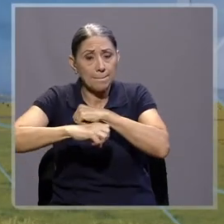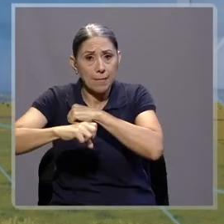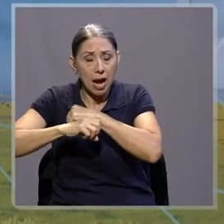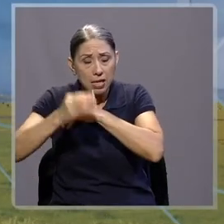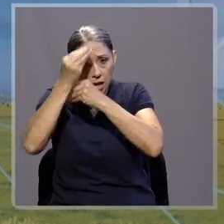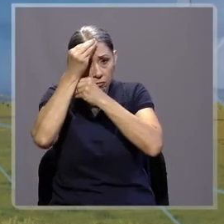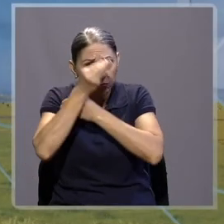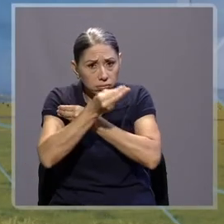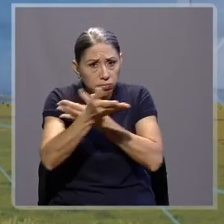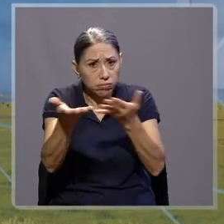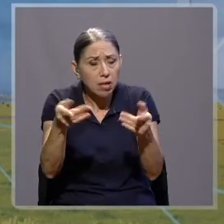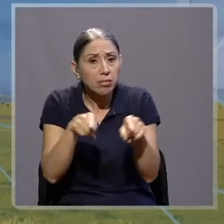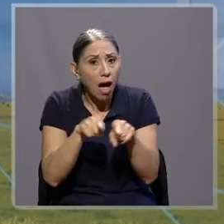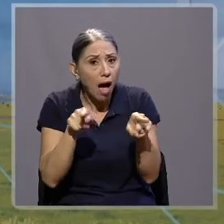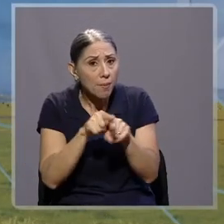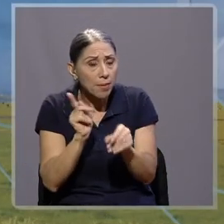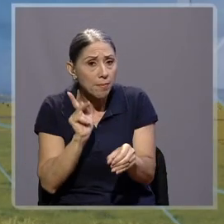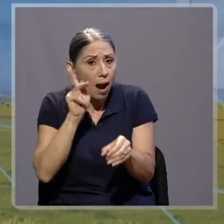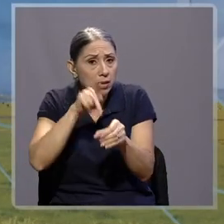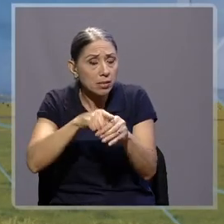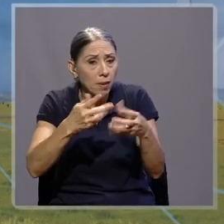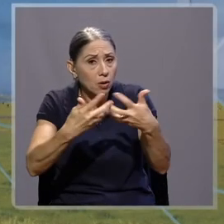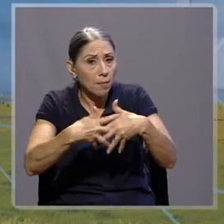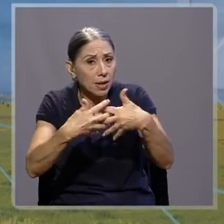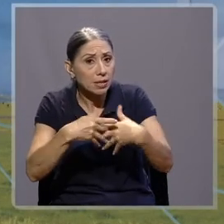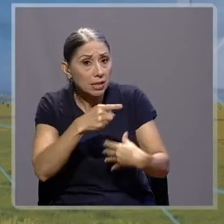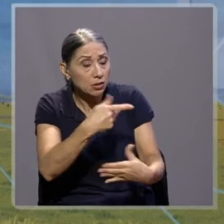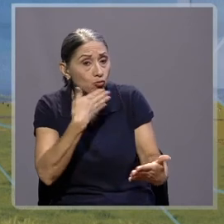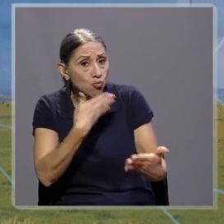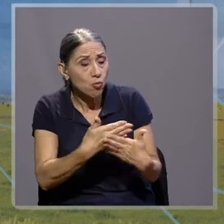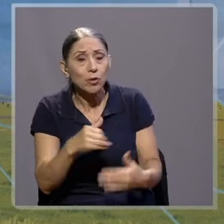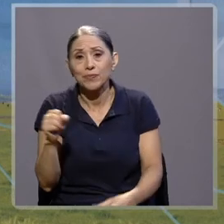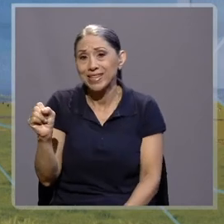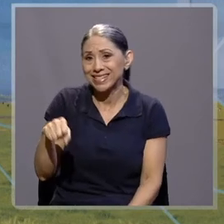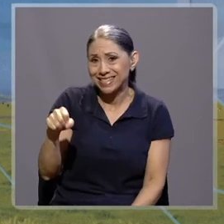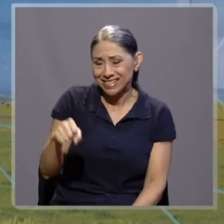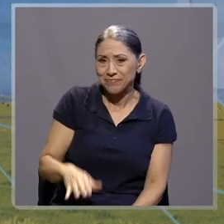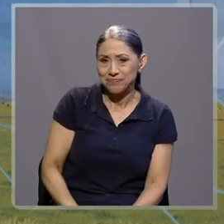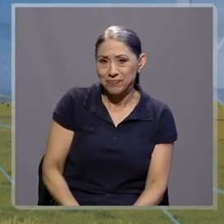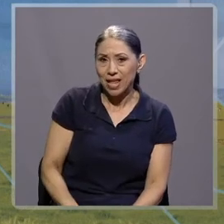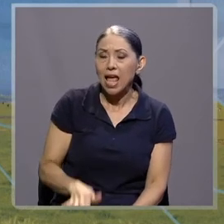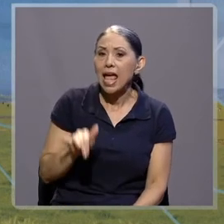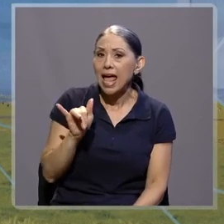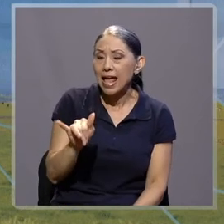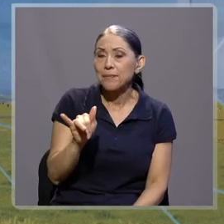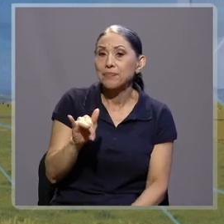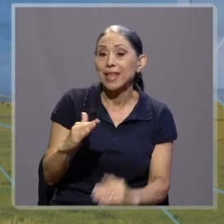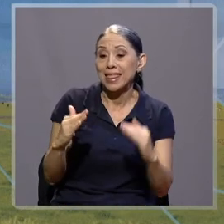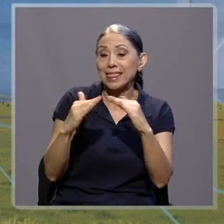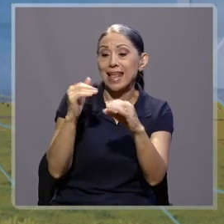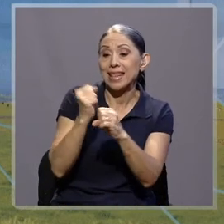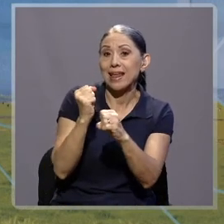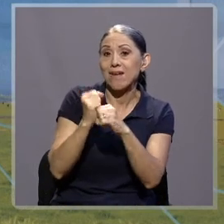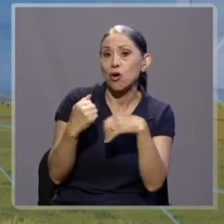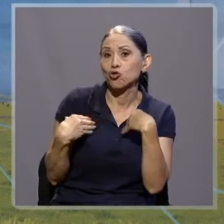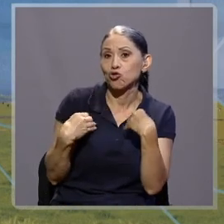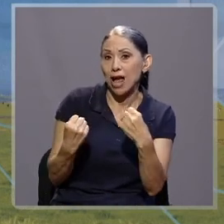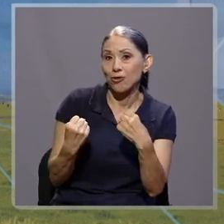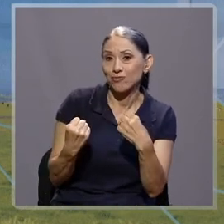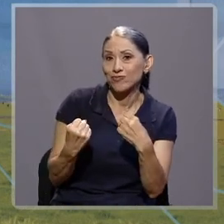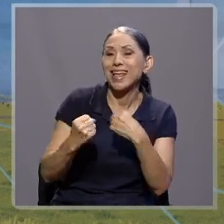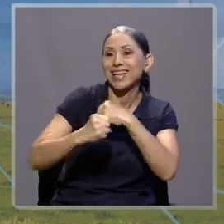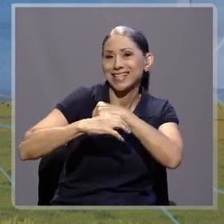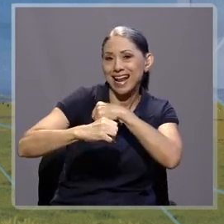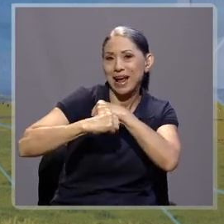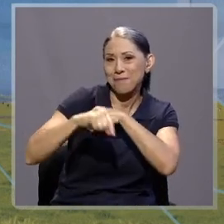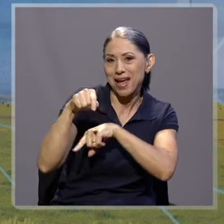también participaron empresas. Eso es muy bueno. Sí, claro. Lo que fue teletrabajo sano es la campaña, bueno, es el lema de la